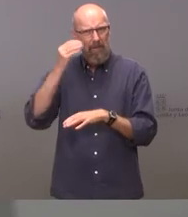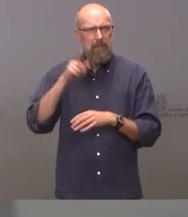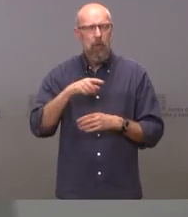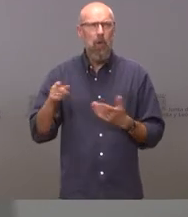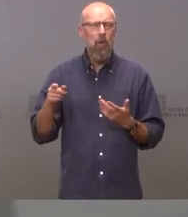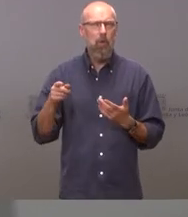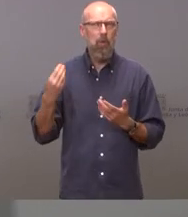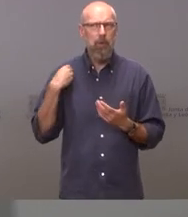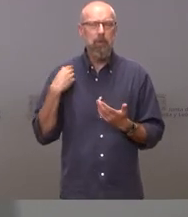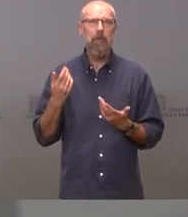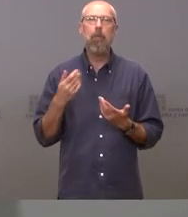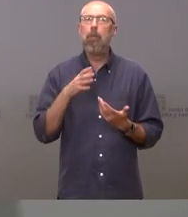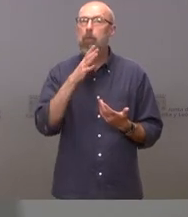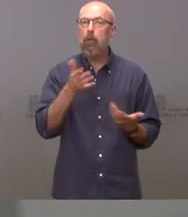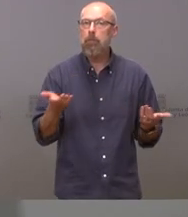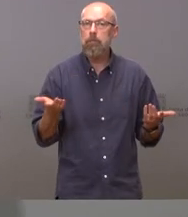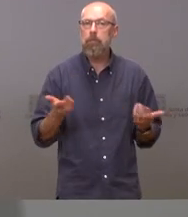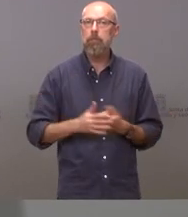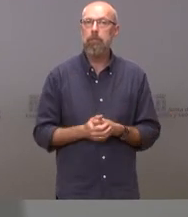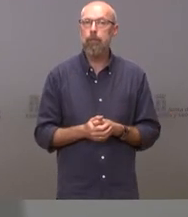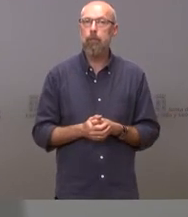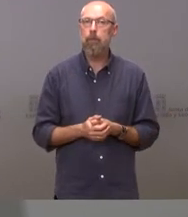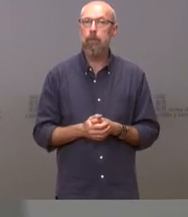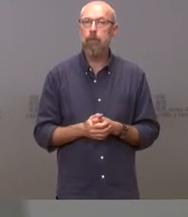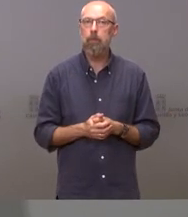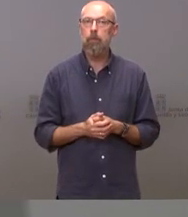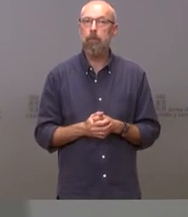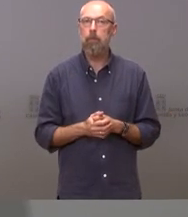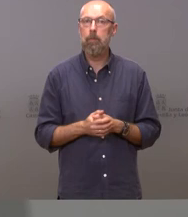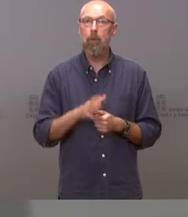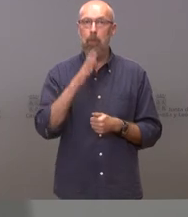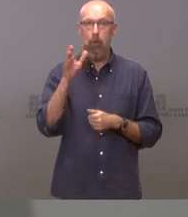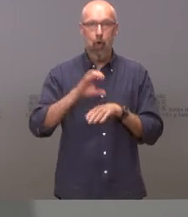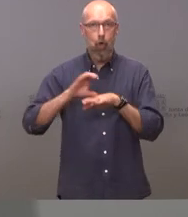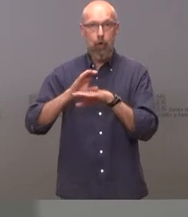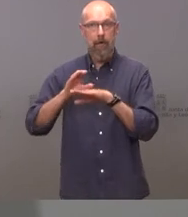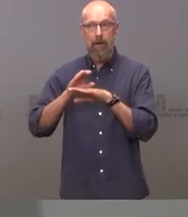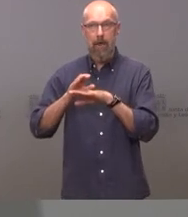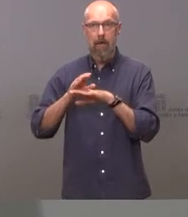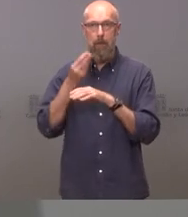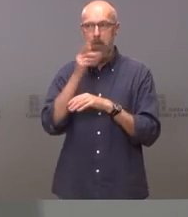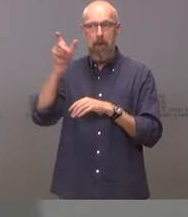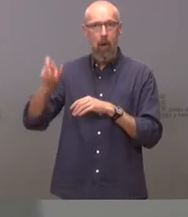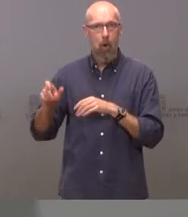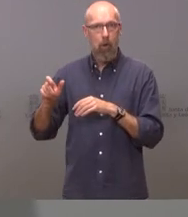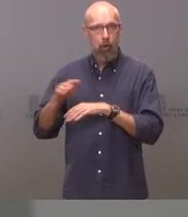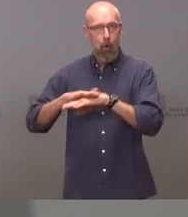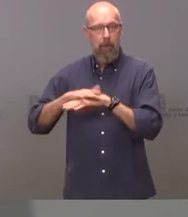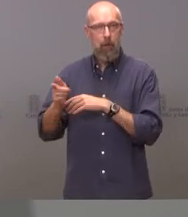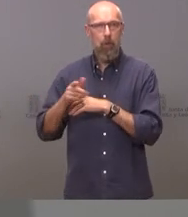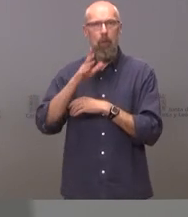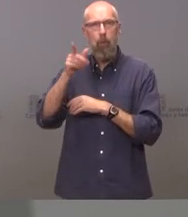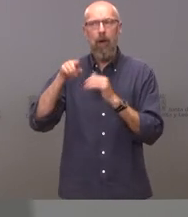¿por qué? porque es la mejor valorada del gobierno porque ha hecho una gestión